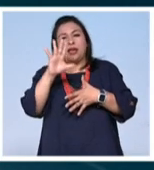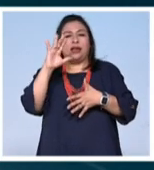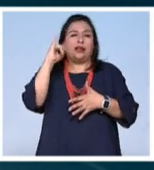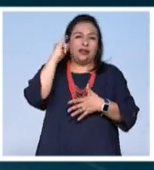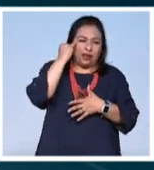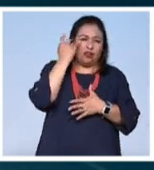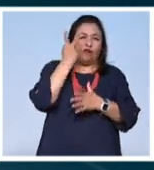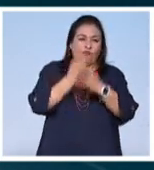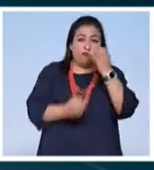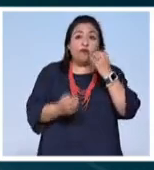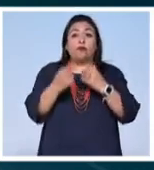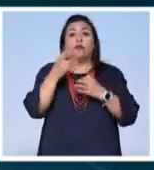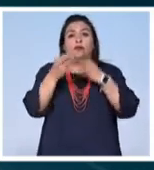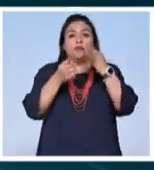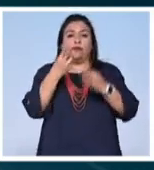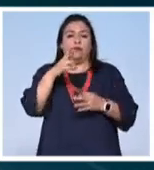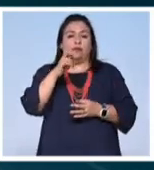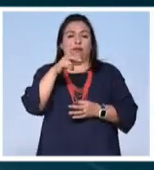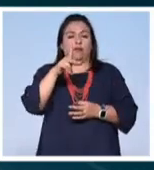22, Rodrigo Péredo.